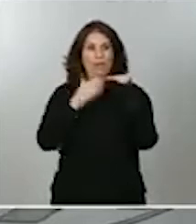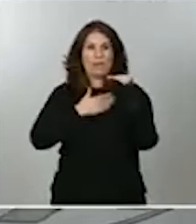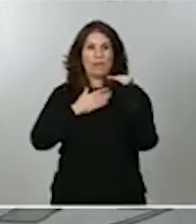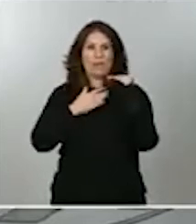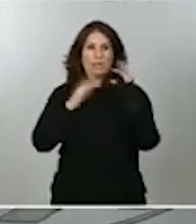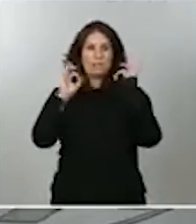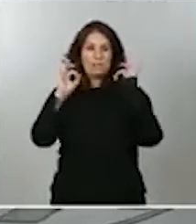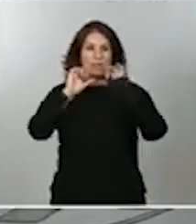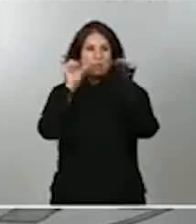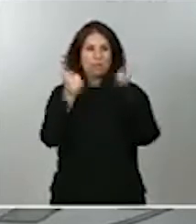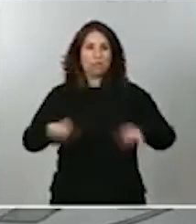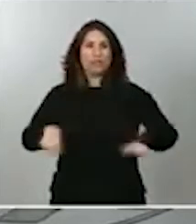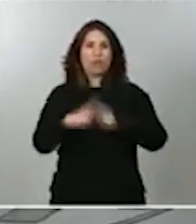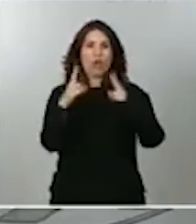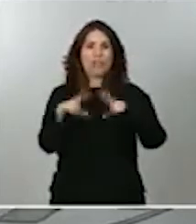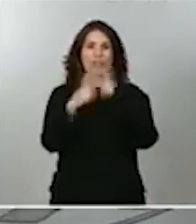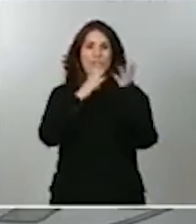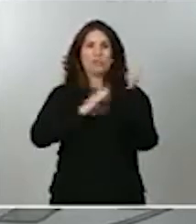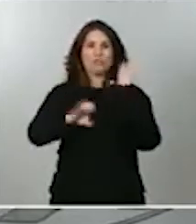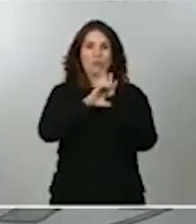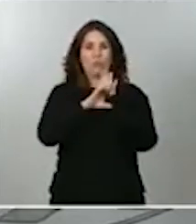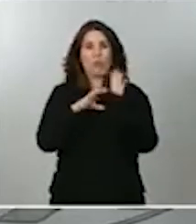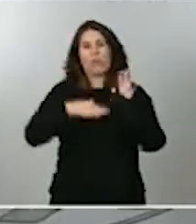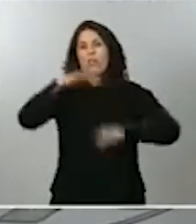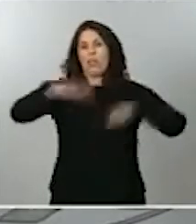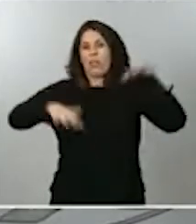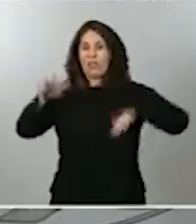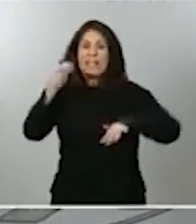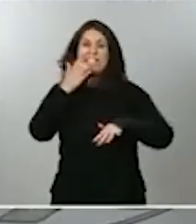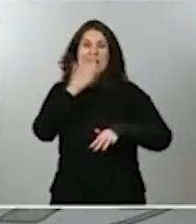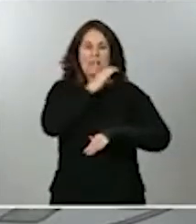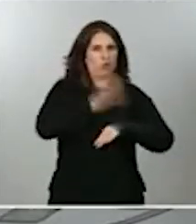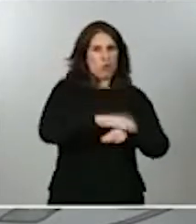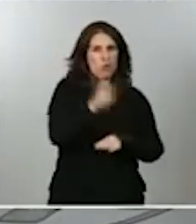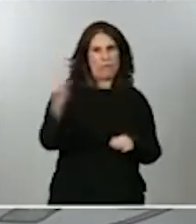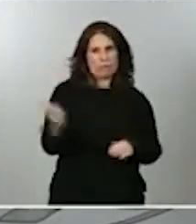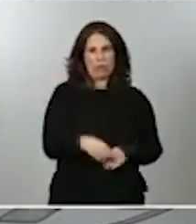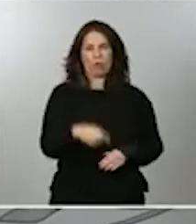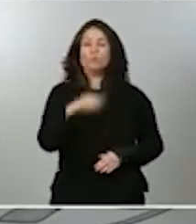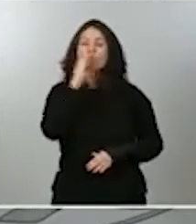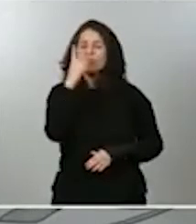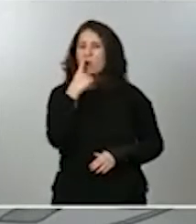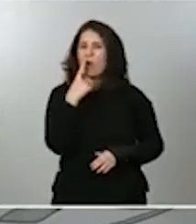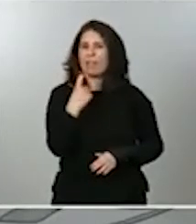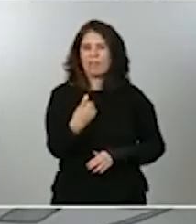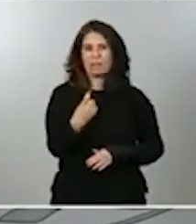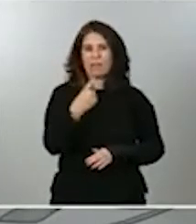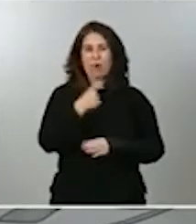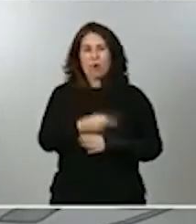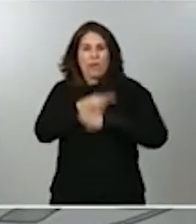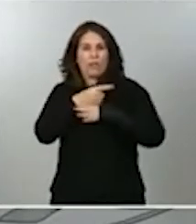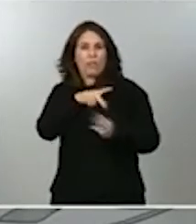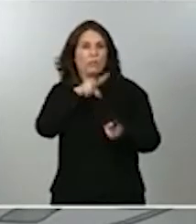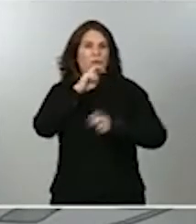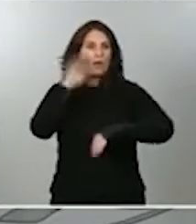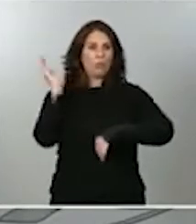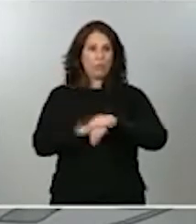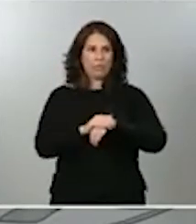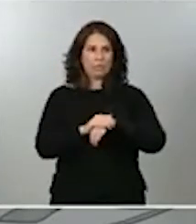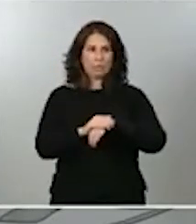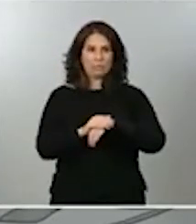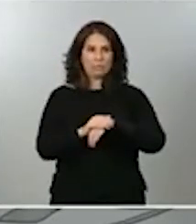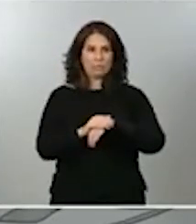estableció la Constitución. Por eso, es imprescindible cumplir con estas obligaciones tributarias, hacer pedagogía